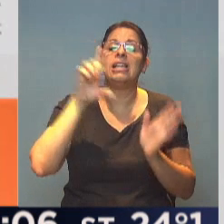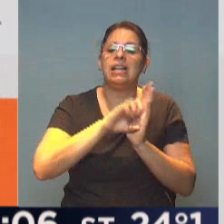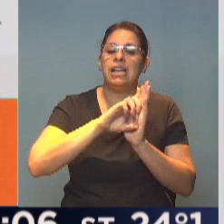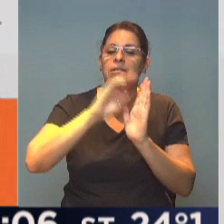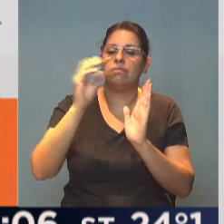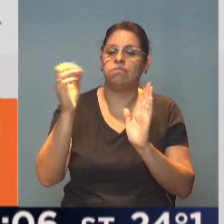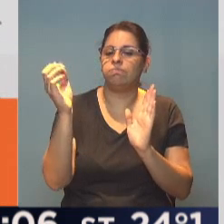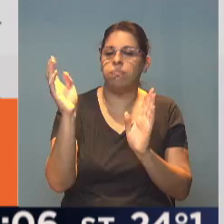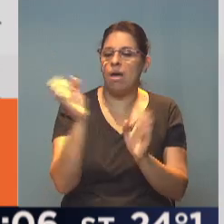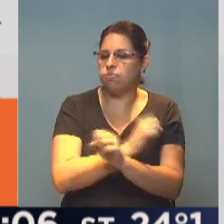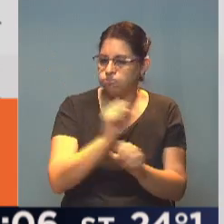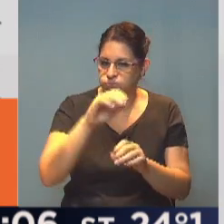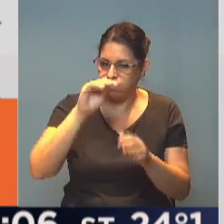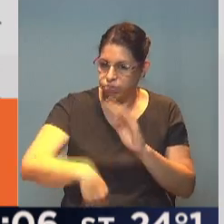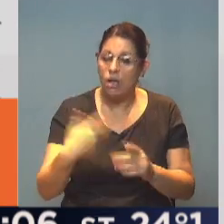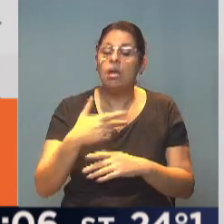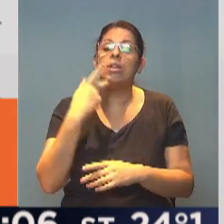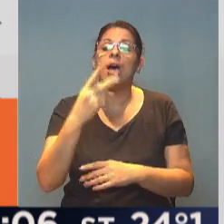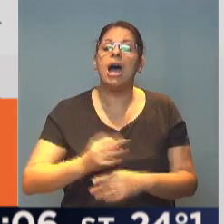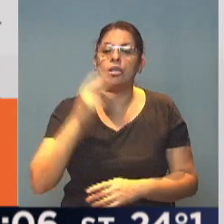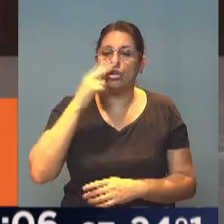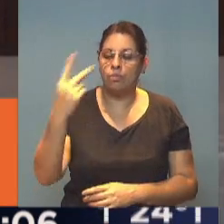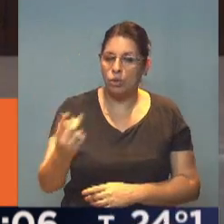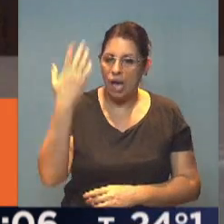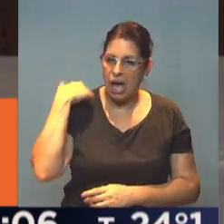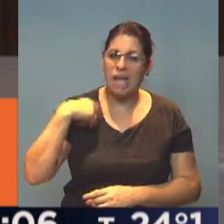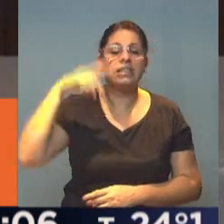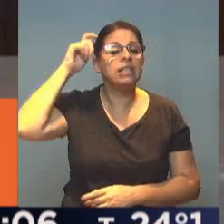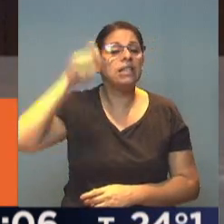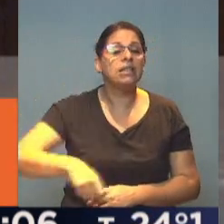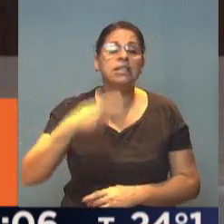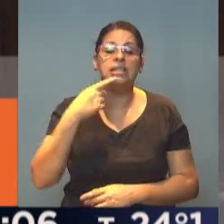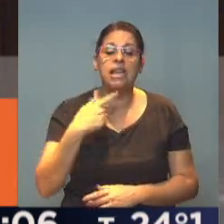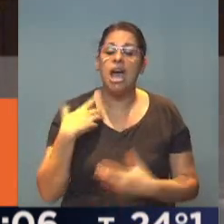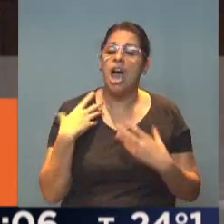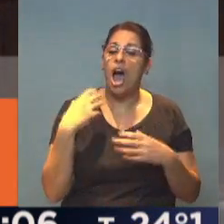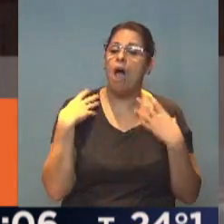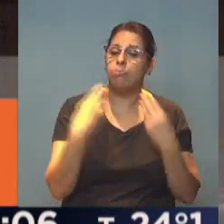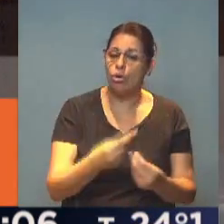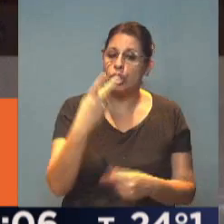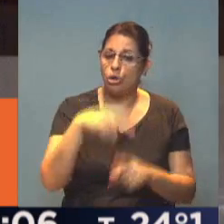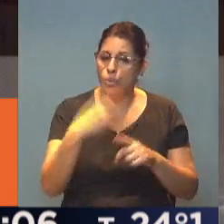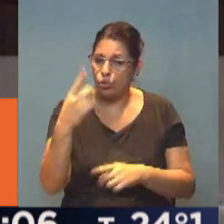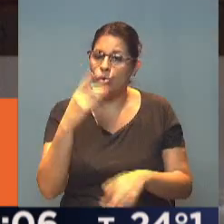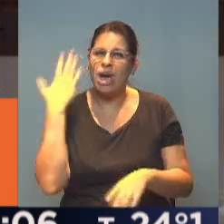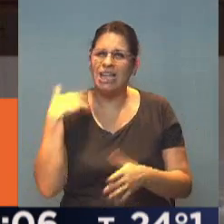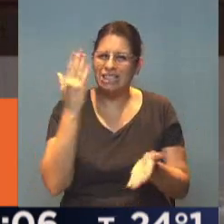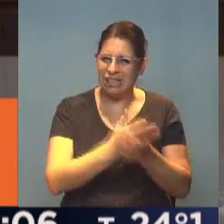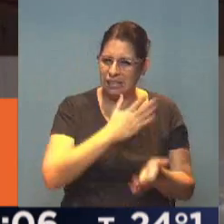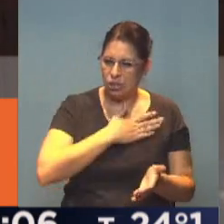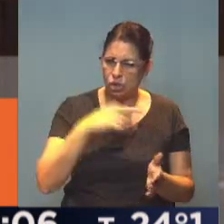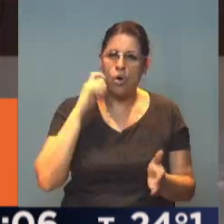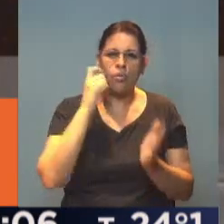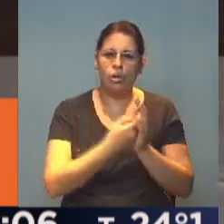año 2001. Allí el fallo de la Corte que habilita el 2x1 en delitos de lesa humanidad, concretamente por el caso,